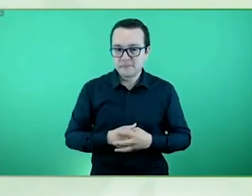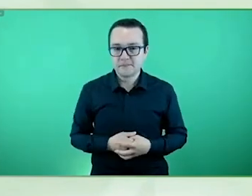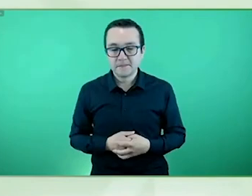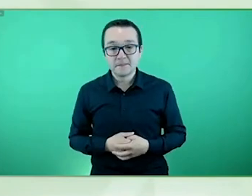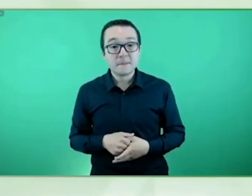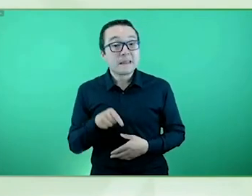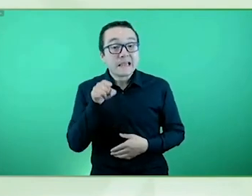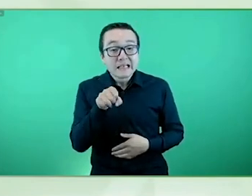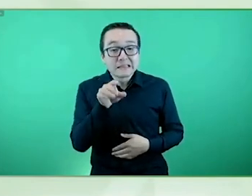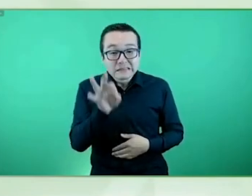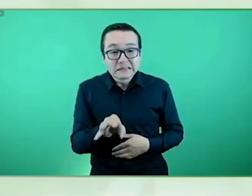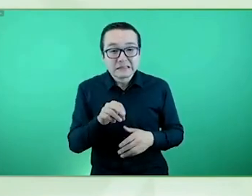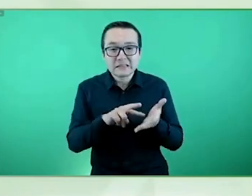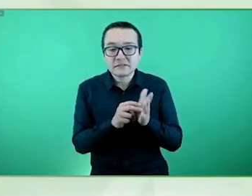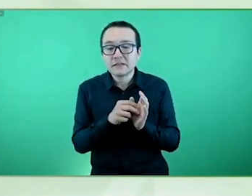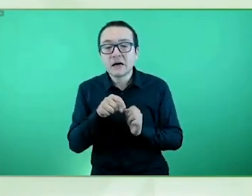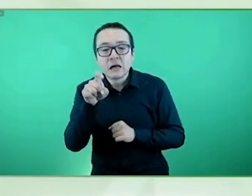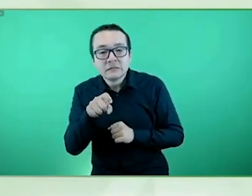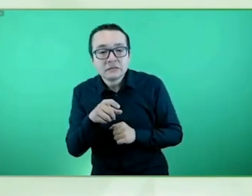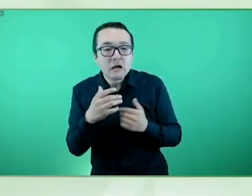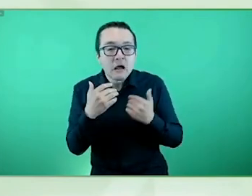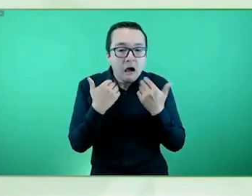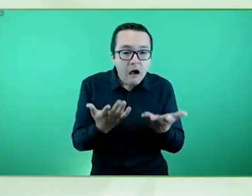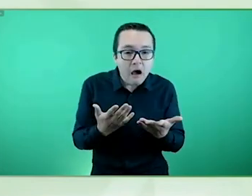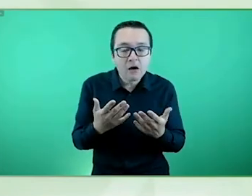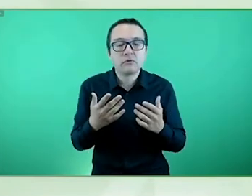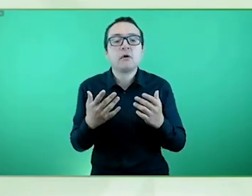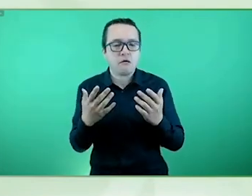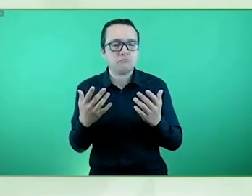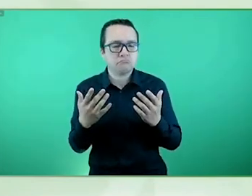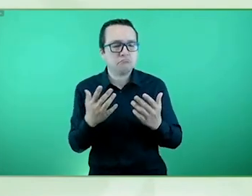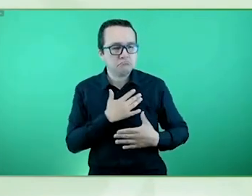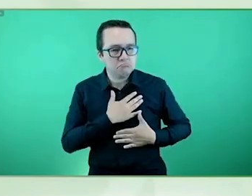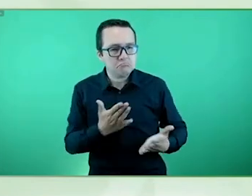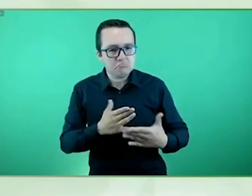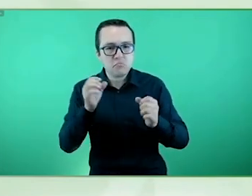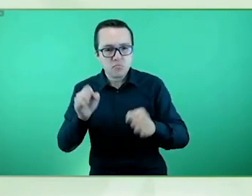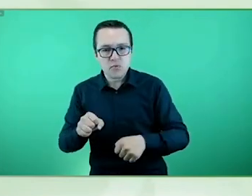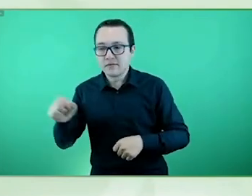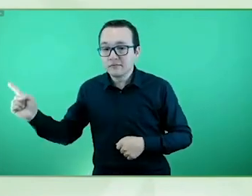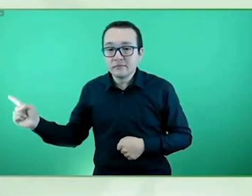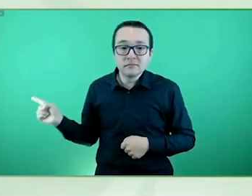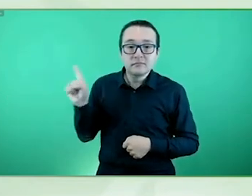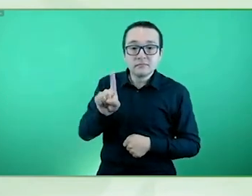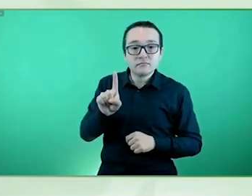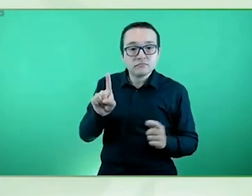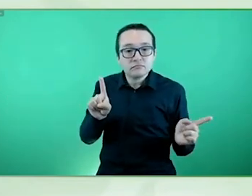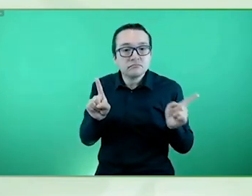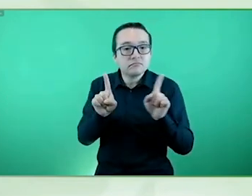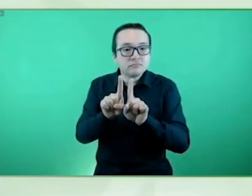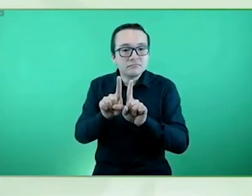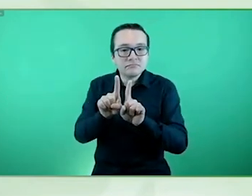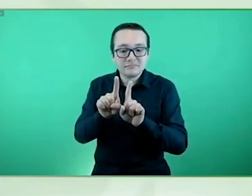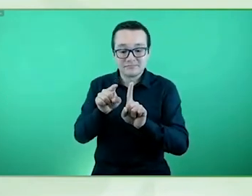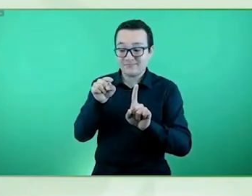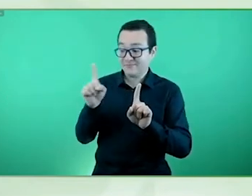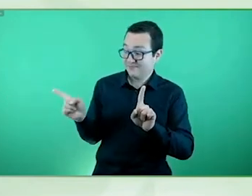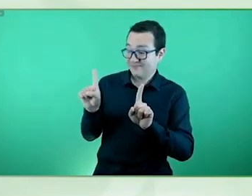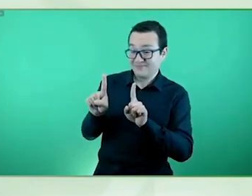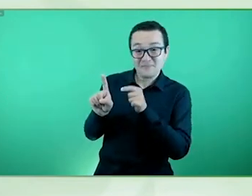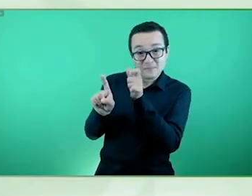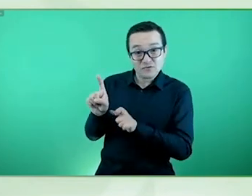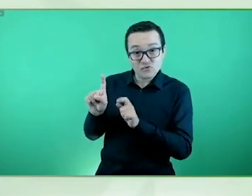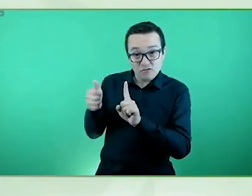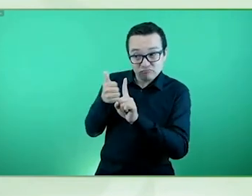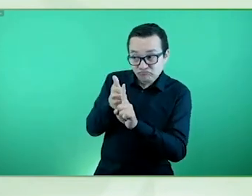petición de ellas el ofrecer la posibilidad de que una persona de su elección les preste asistencia para